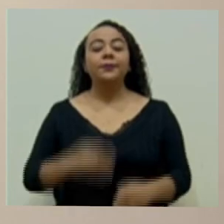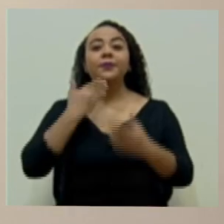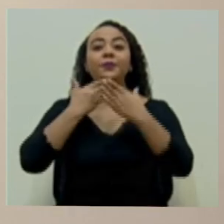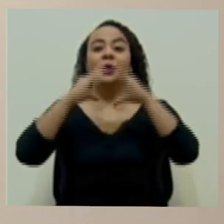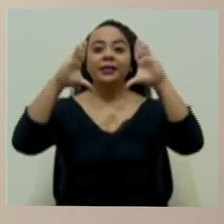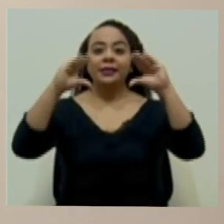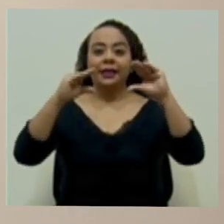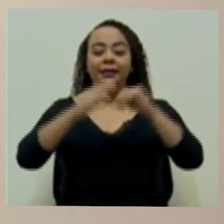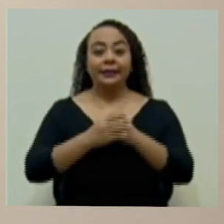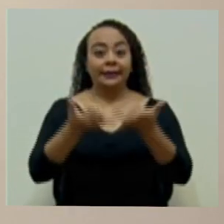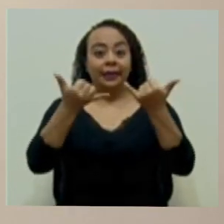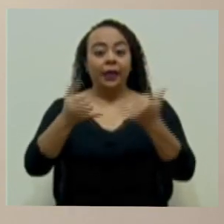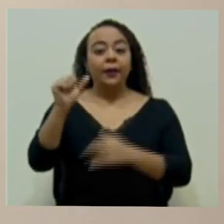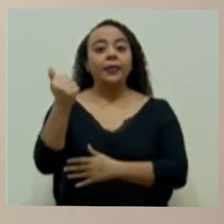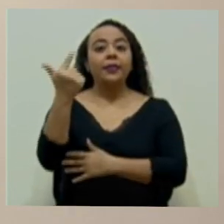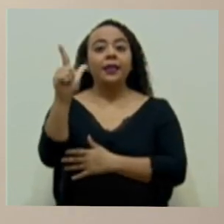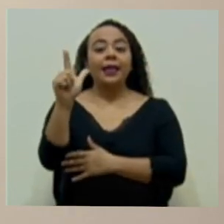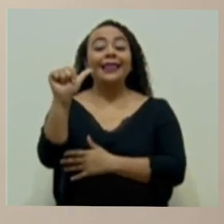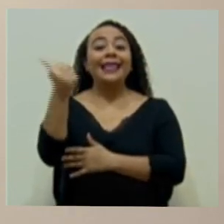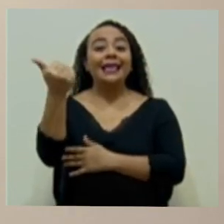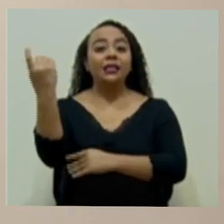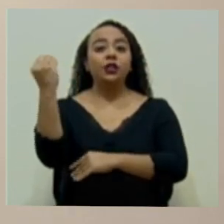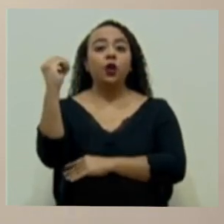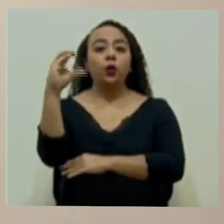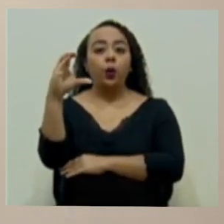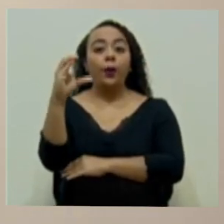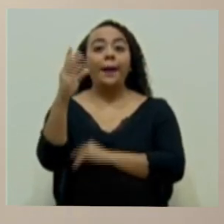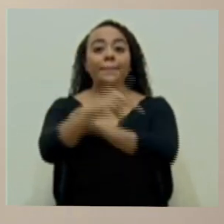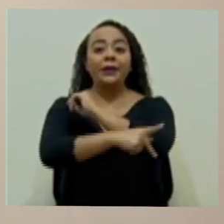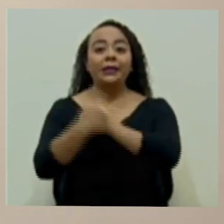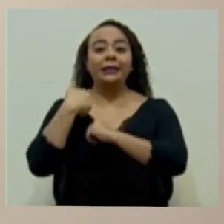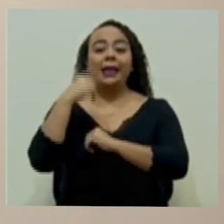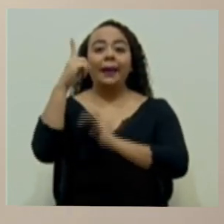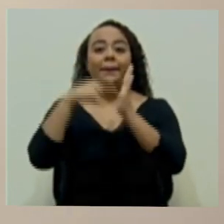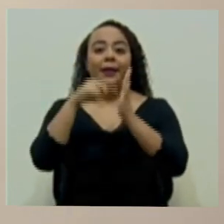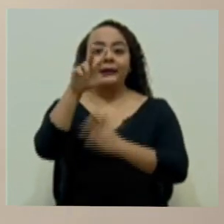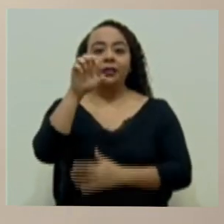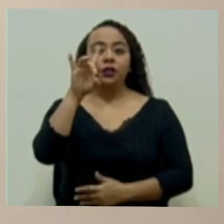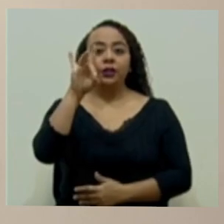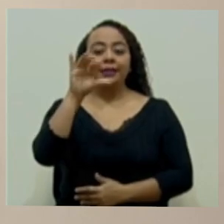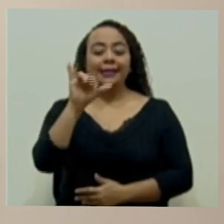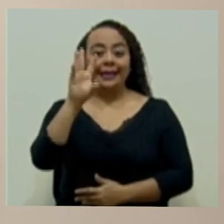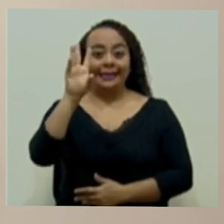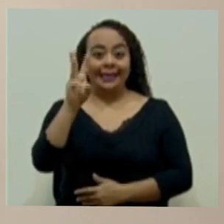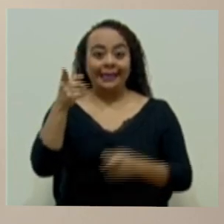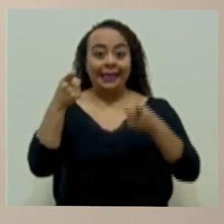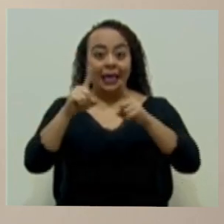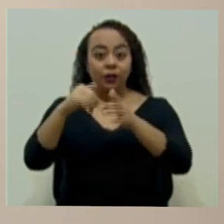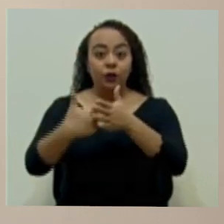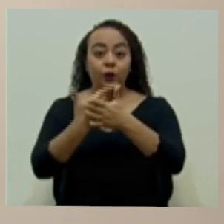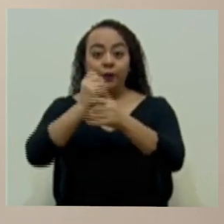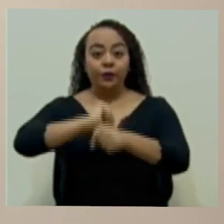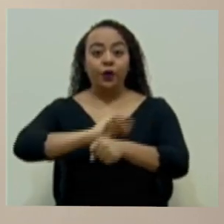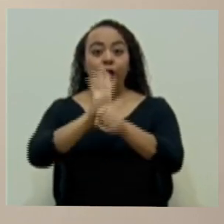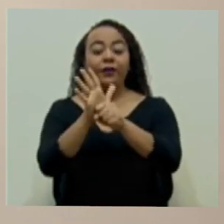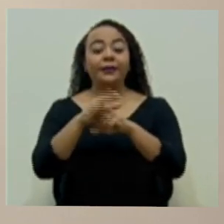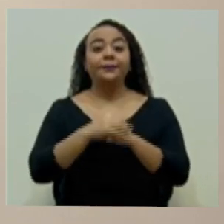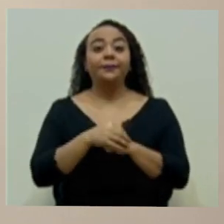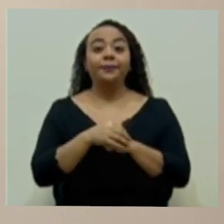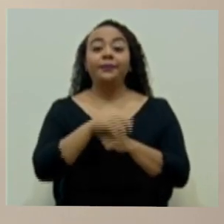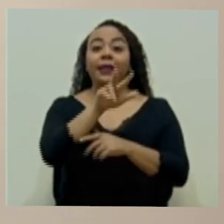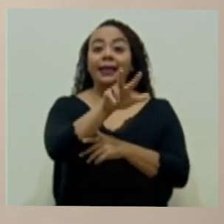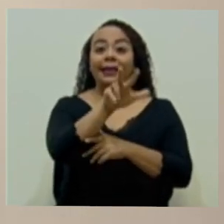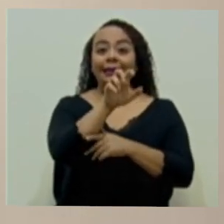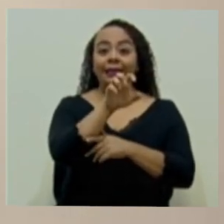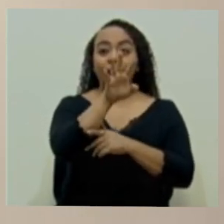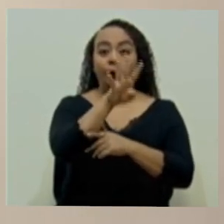Buenas tardes. Al ser 10 de octubre, el país contabiliza 1,386 casos nuevos de COVID-19, de